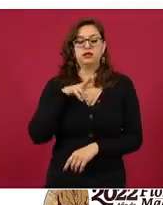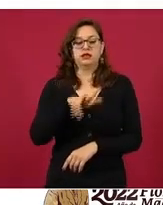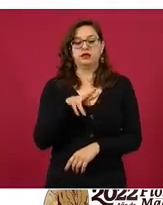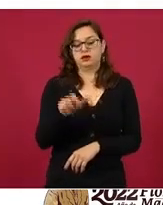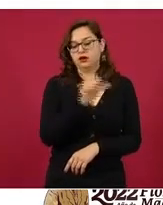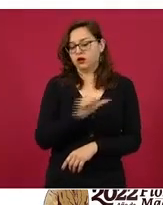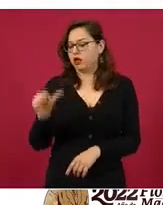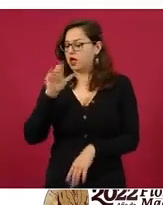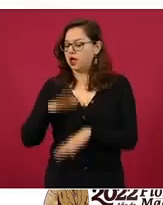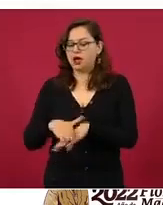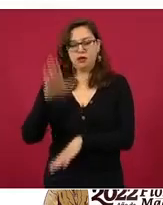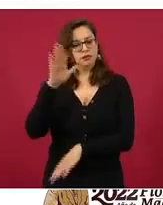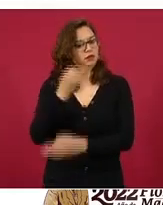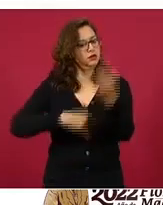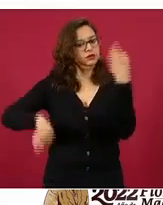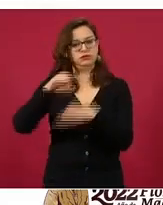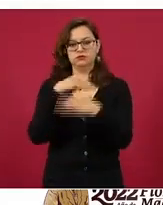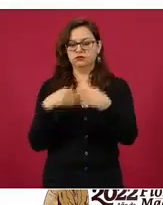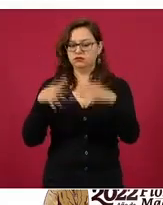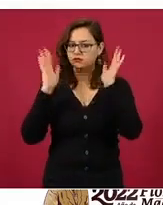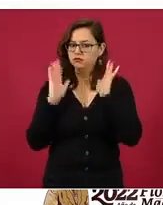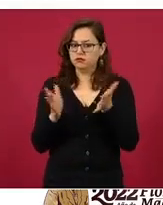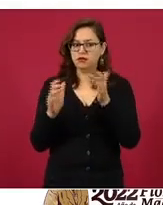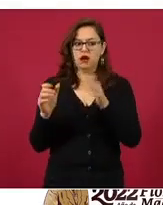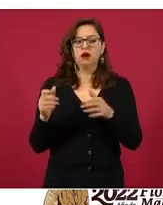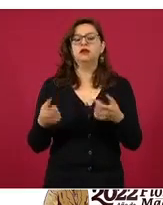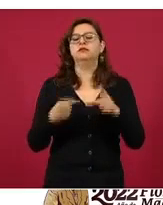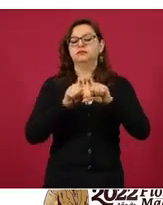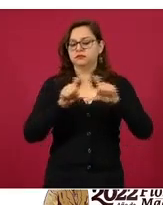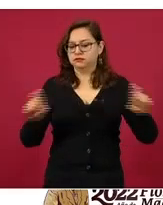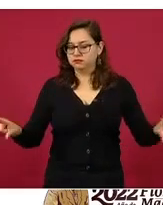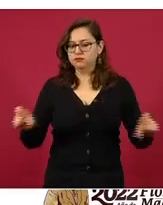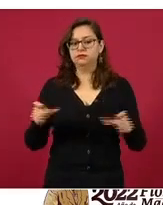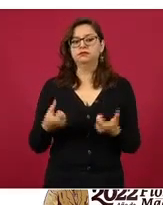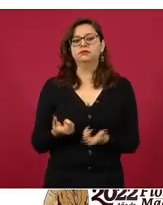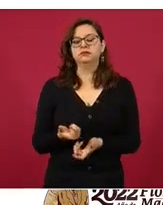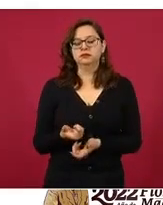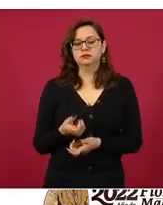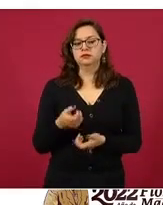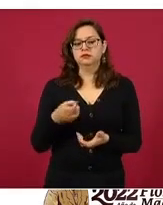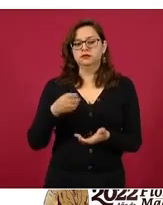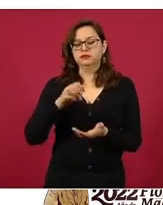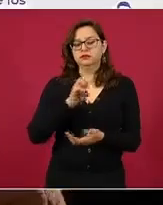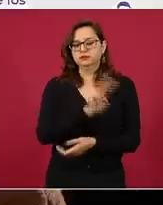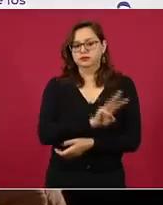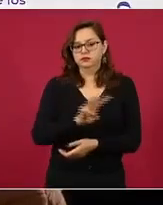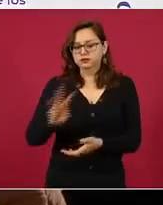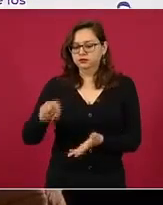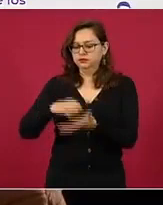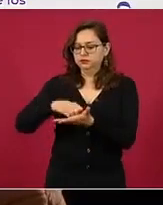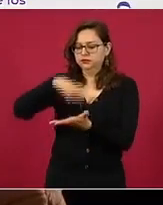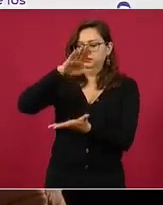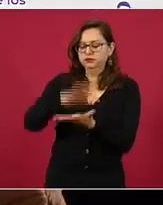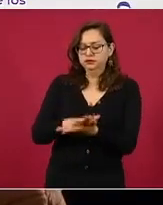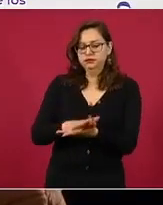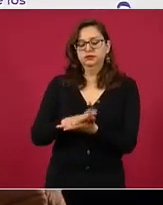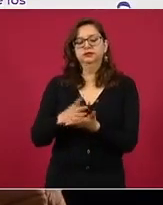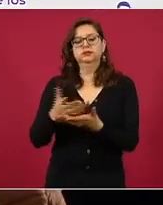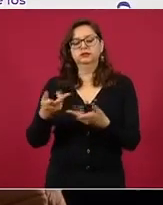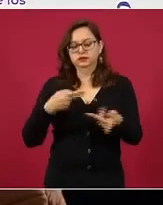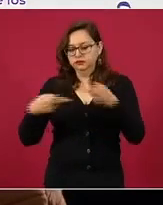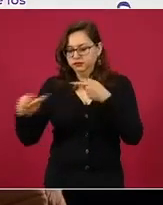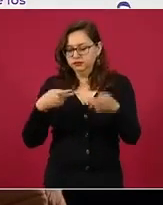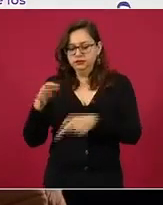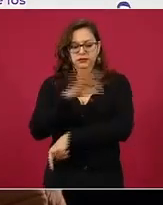.salud.gov.mx y es importante registrarse, nos ayuda a planear la distribución de vacunas, pero